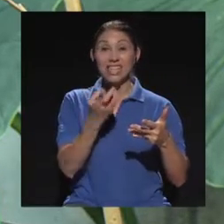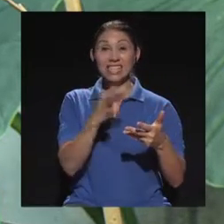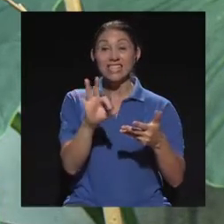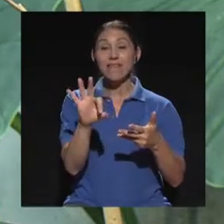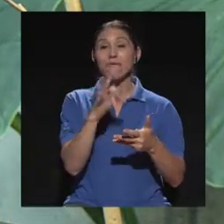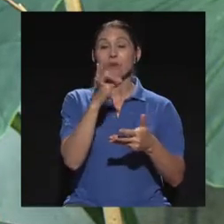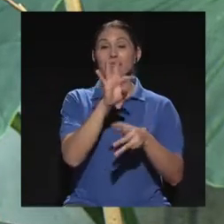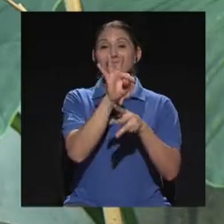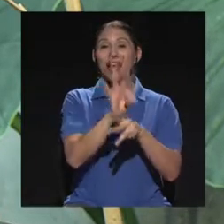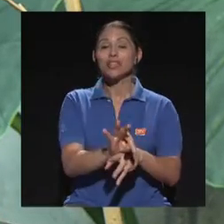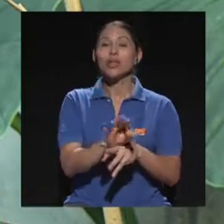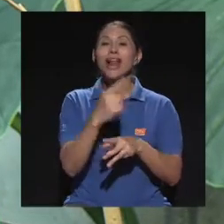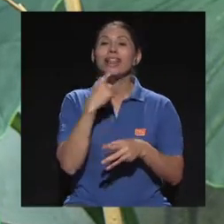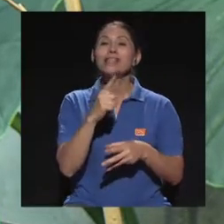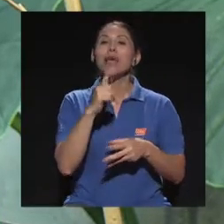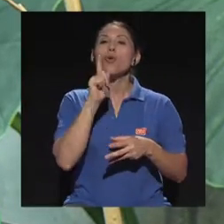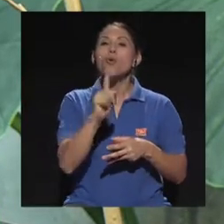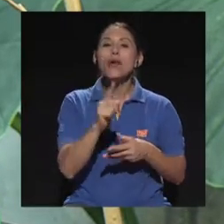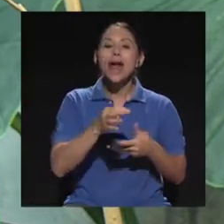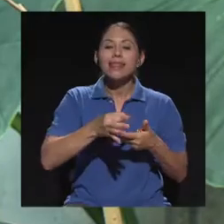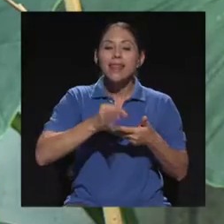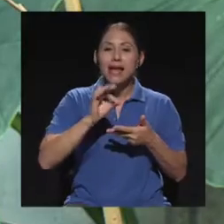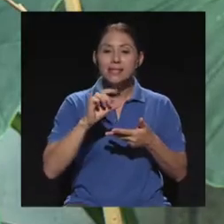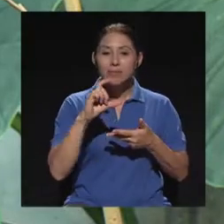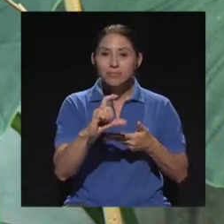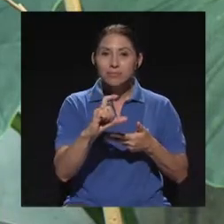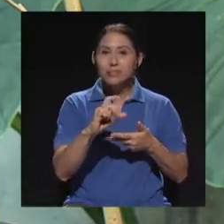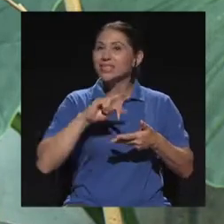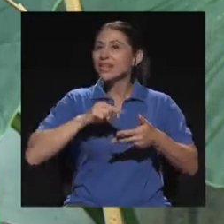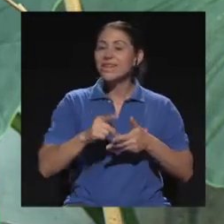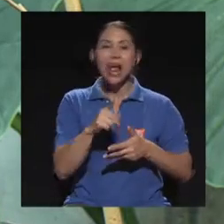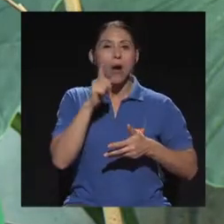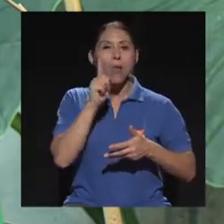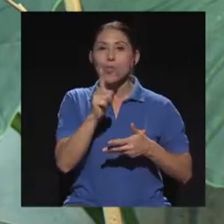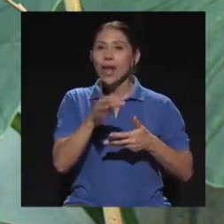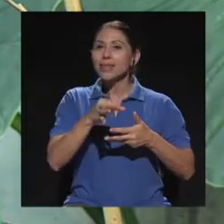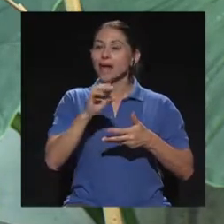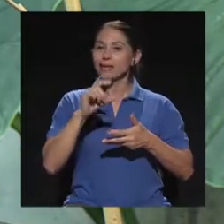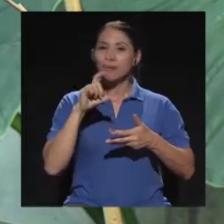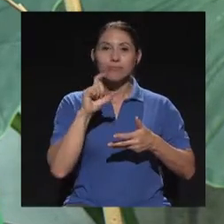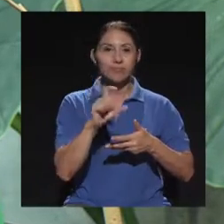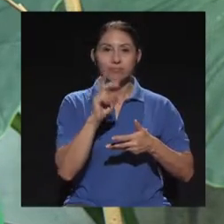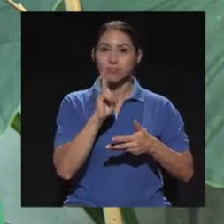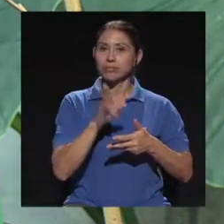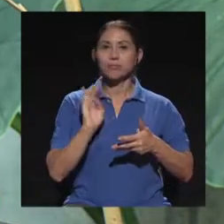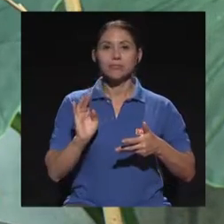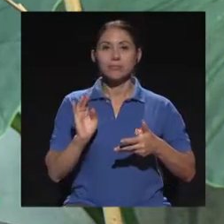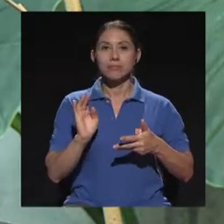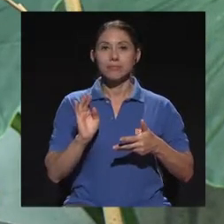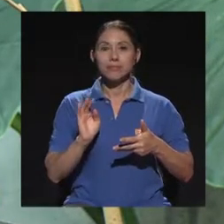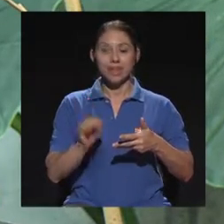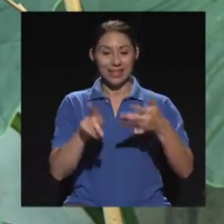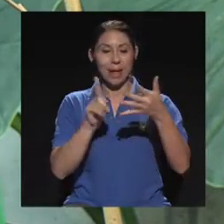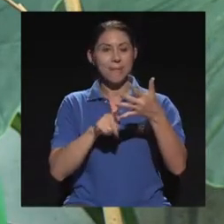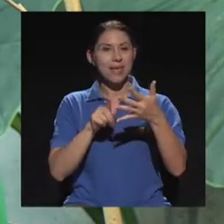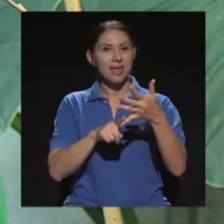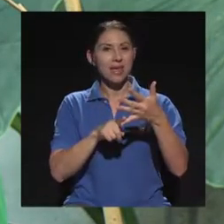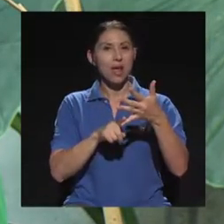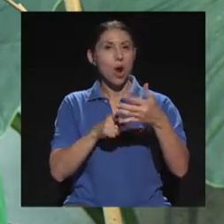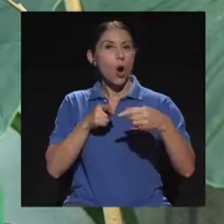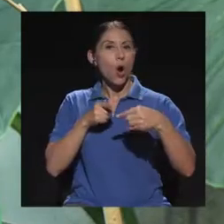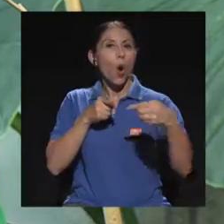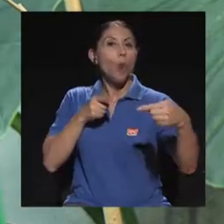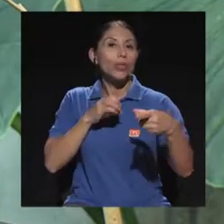dice, una taza es una taza, y el contra o a favor de qué se está